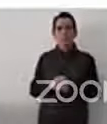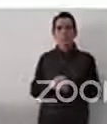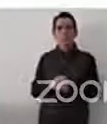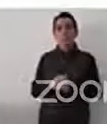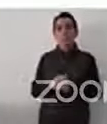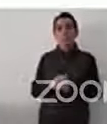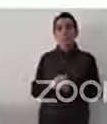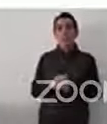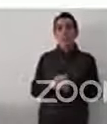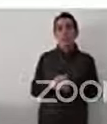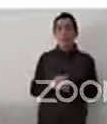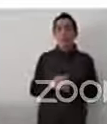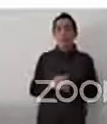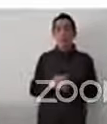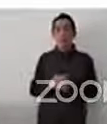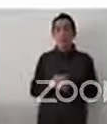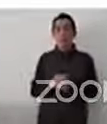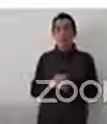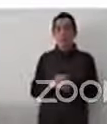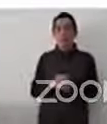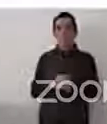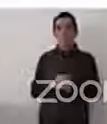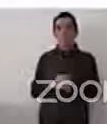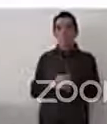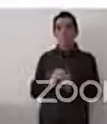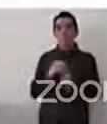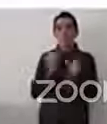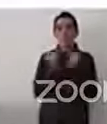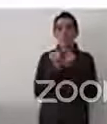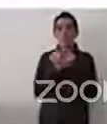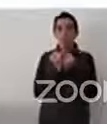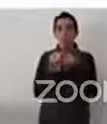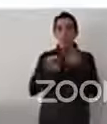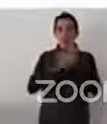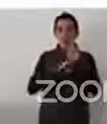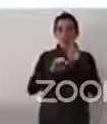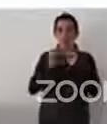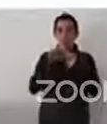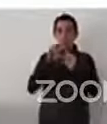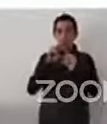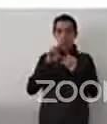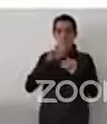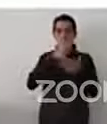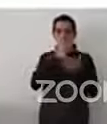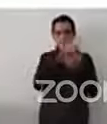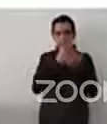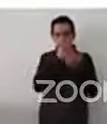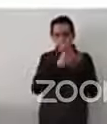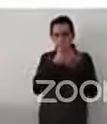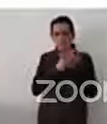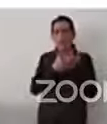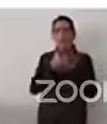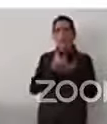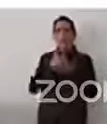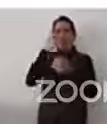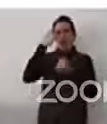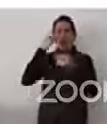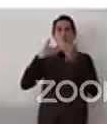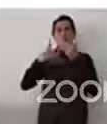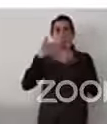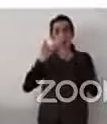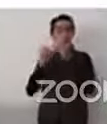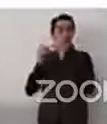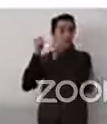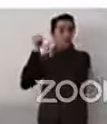del decenio de las y los afrodescendientes en el marco de la OEA. Y también hay algunos países que están haciendo o han hecho